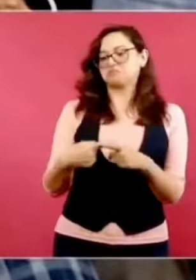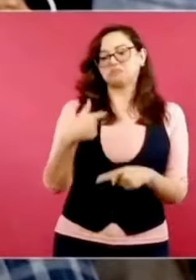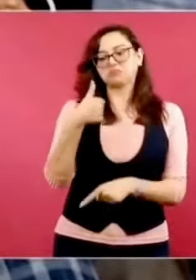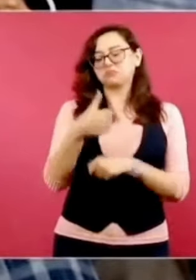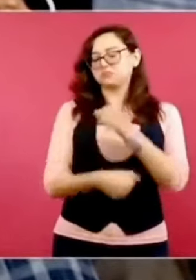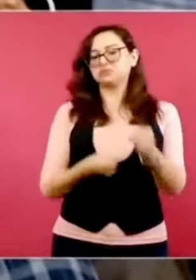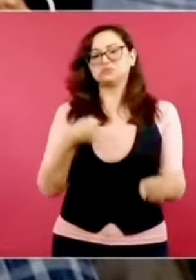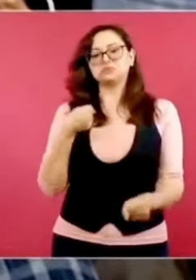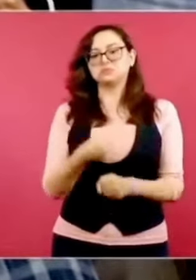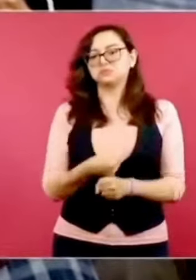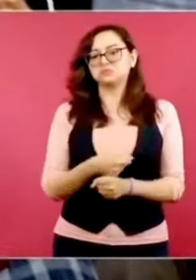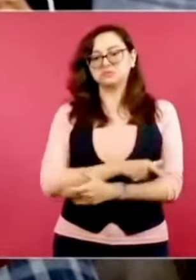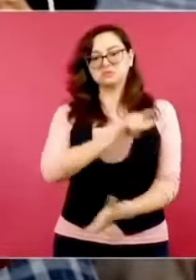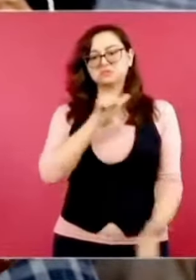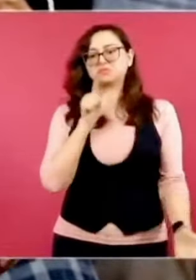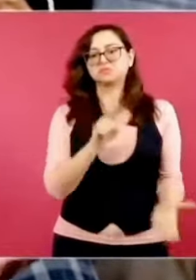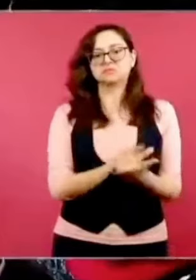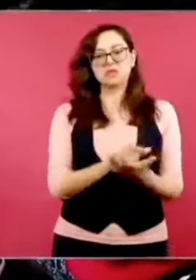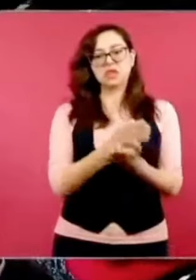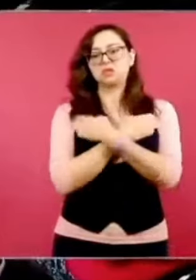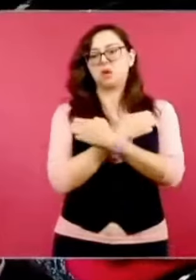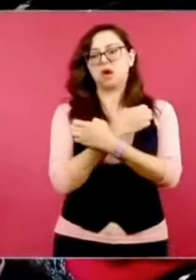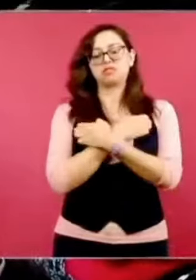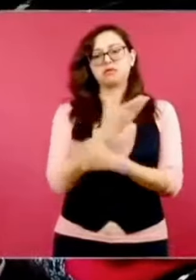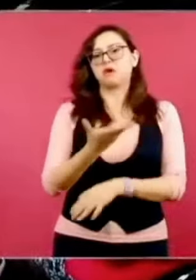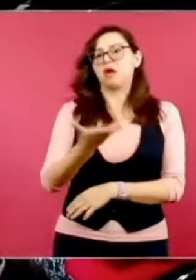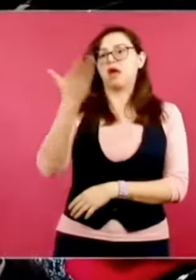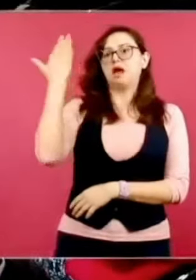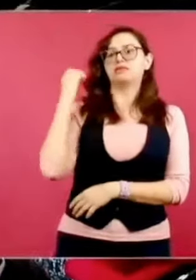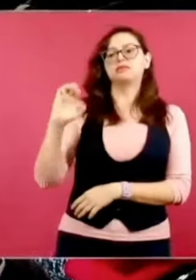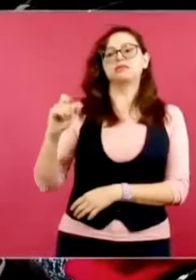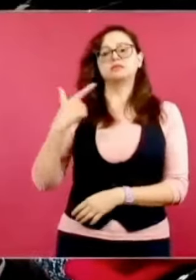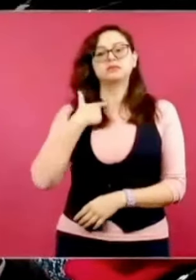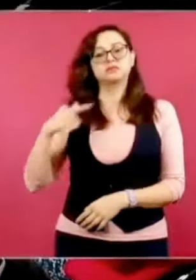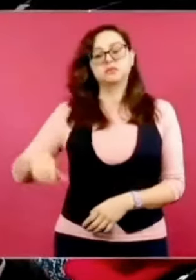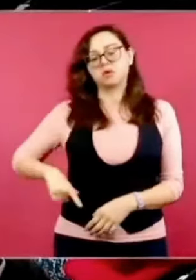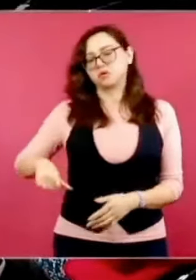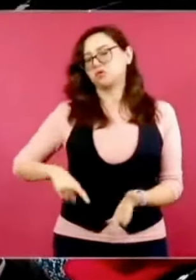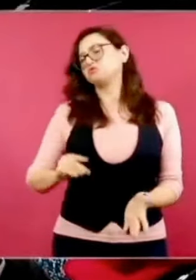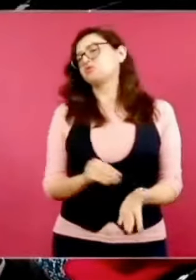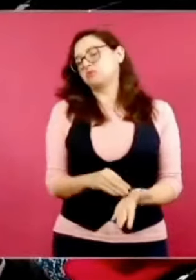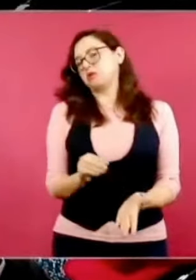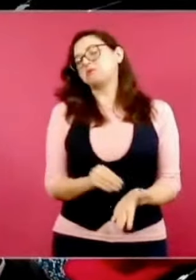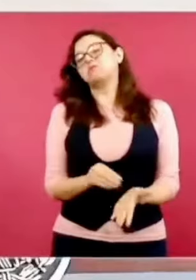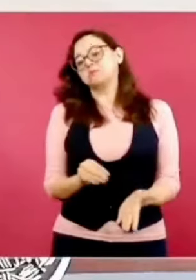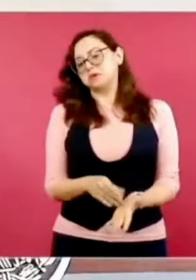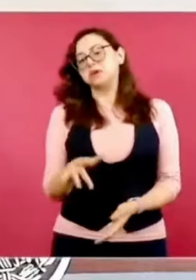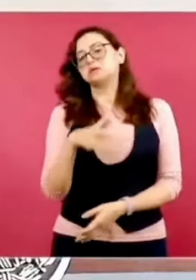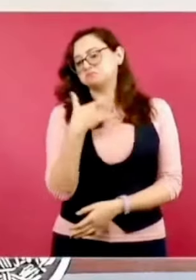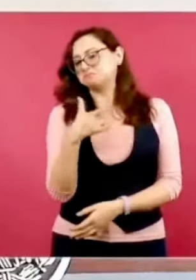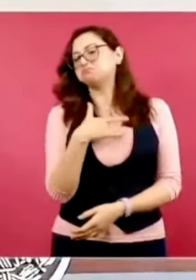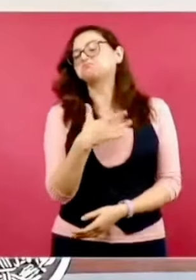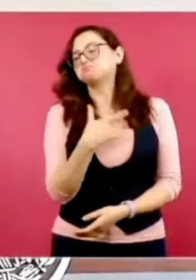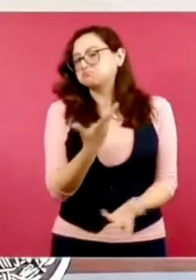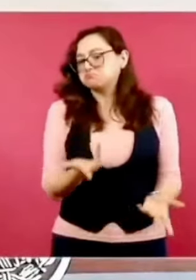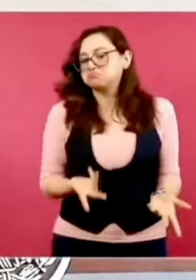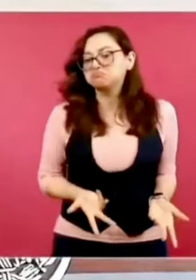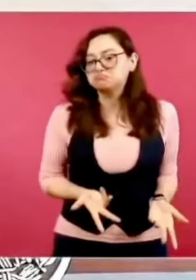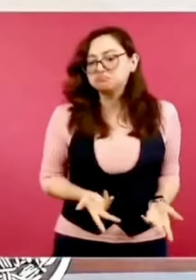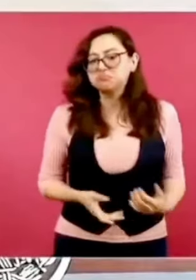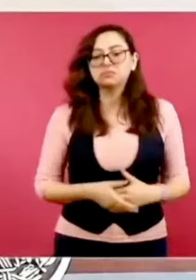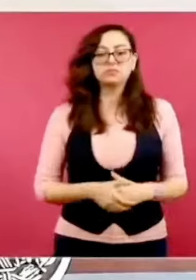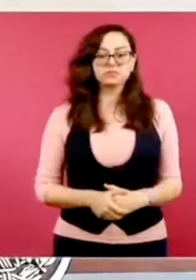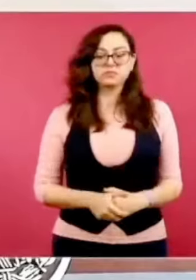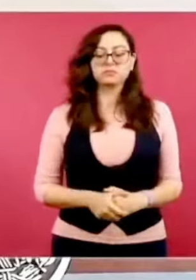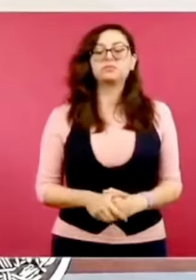reforma educativa. Pues nosotros los respetamos mucho a los de la CENTE y